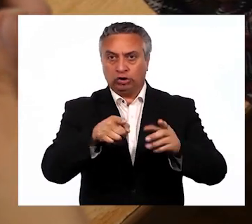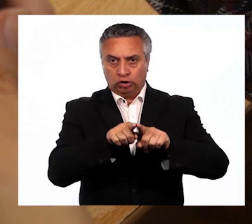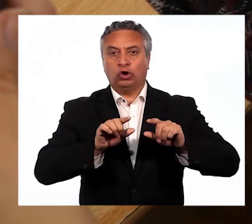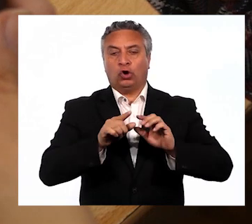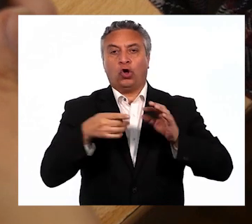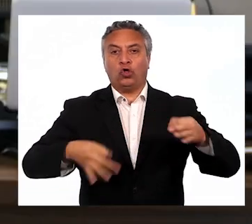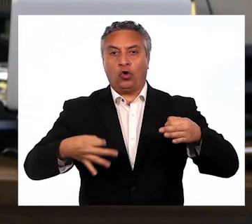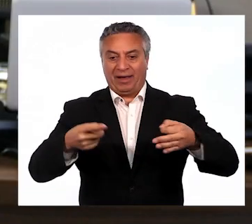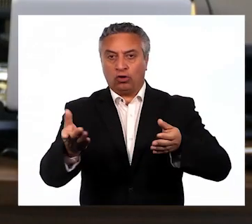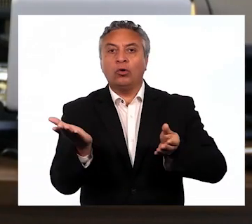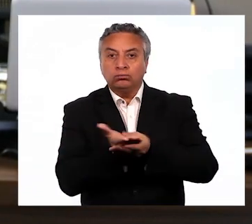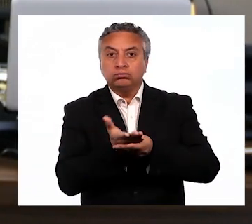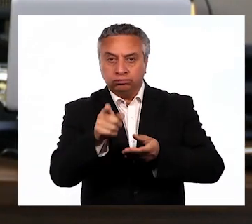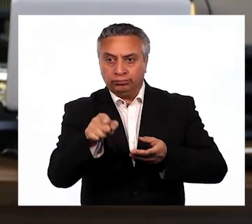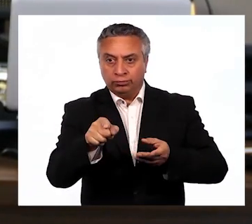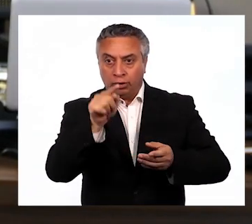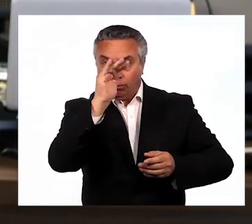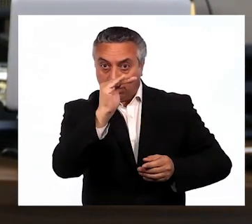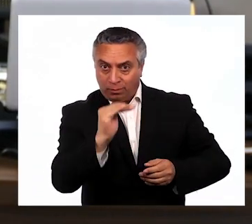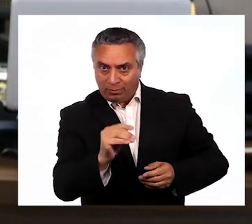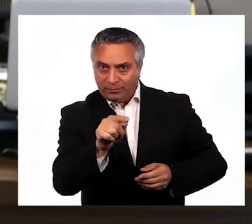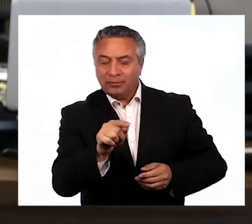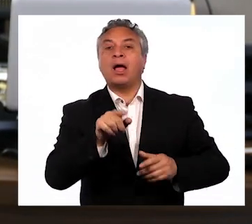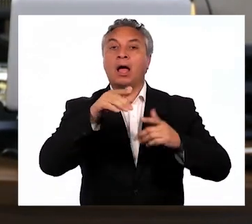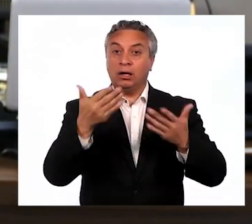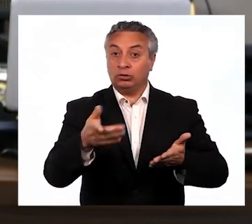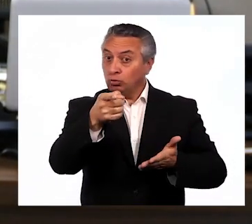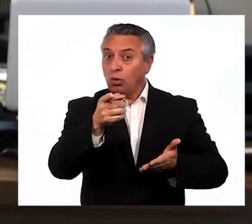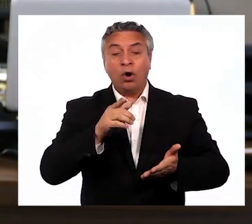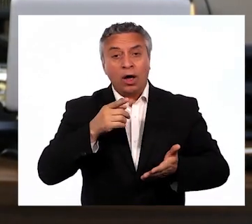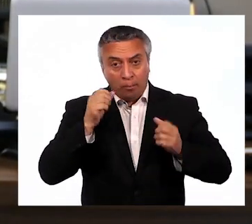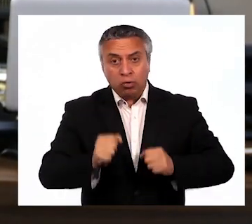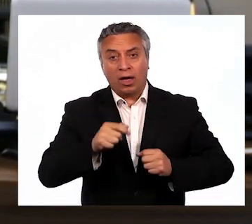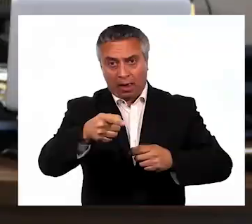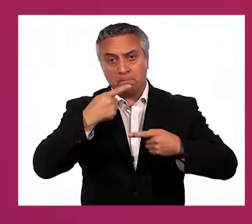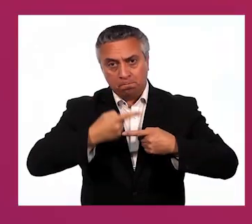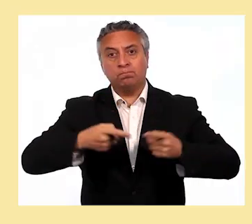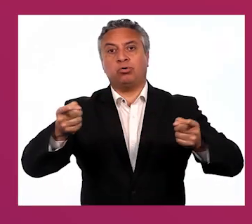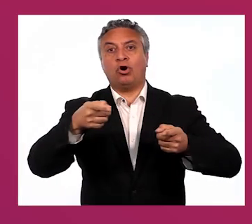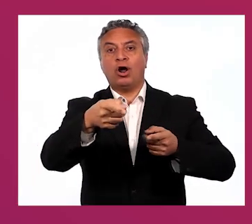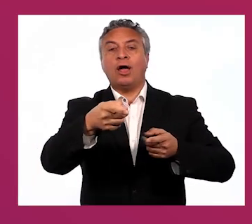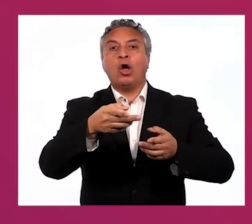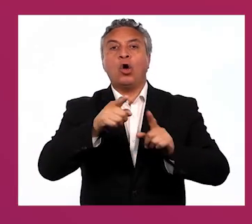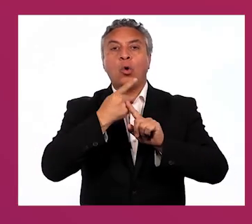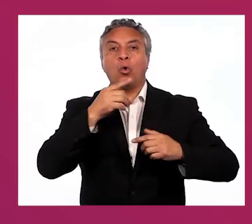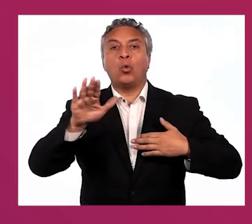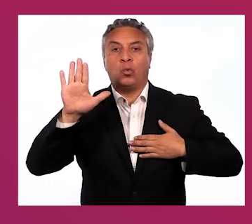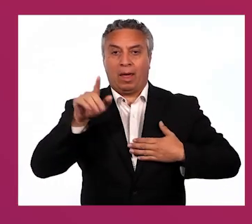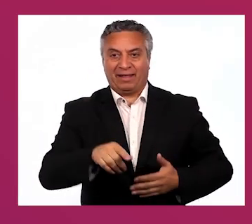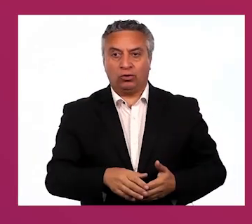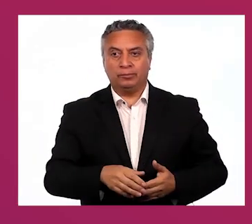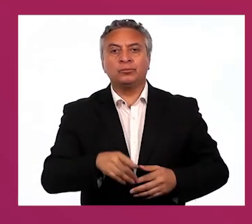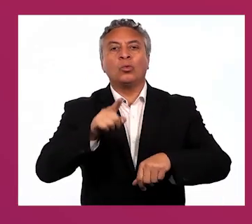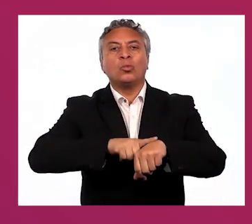documentos. Si no cuentas con ninguno de estos documentos, puedes hacer una declaración jurada. ¿Cuánto se demora en estar